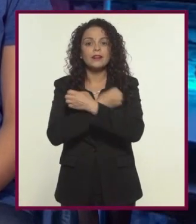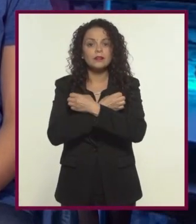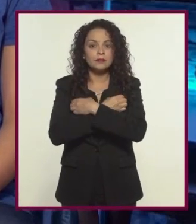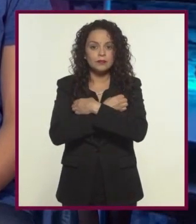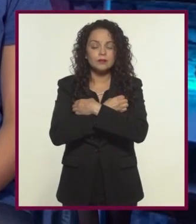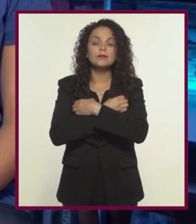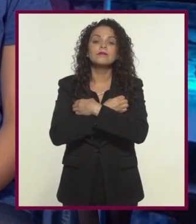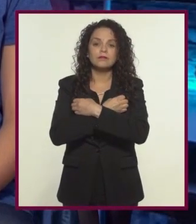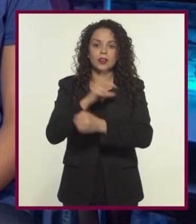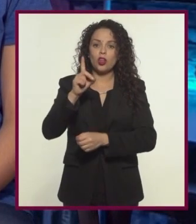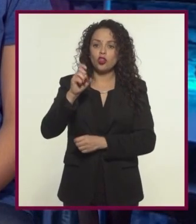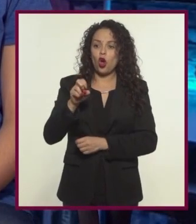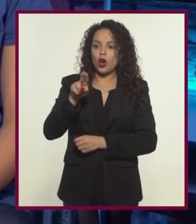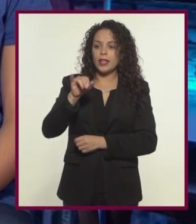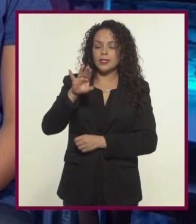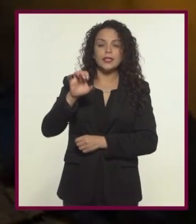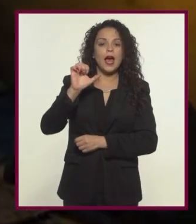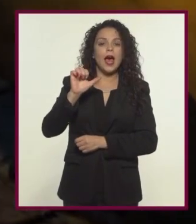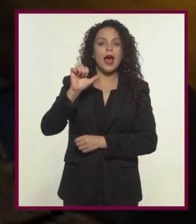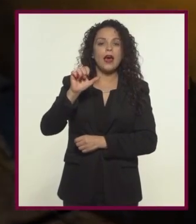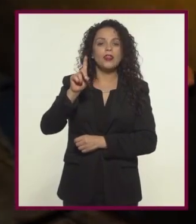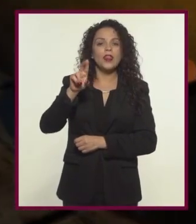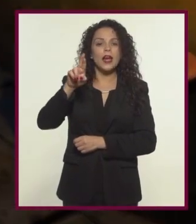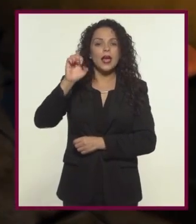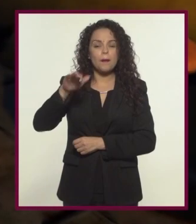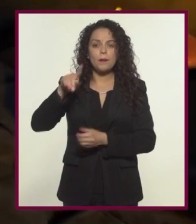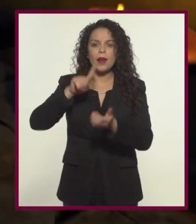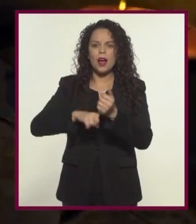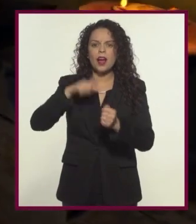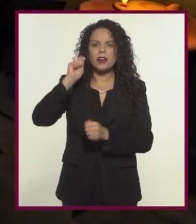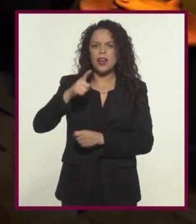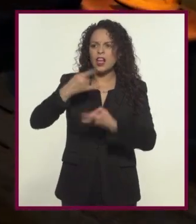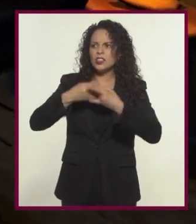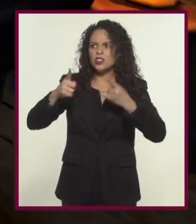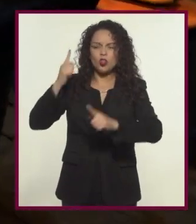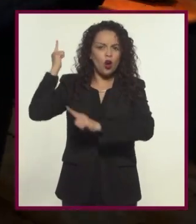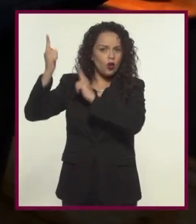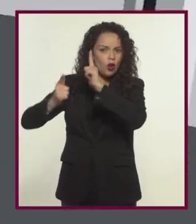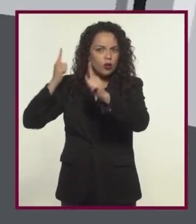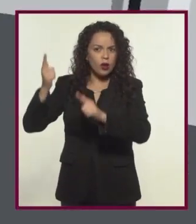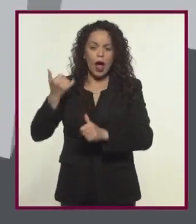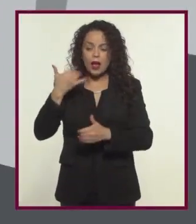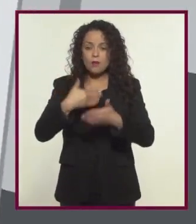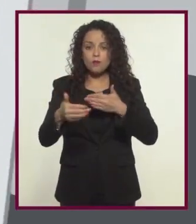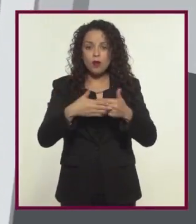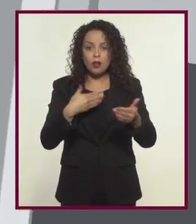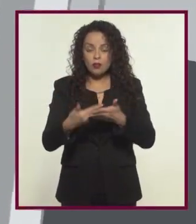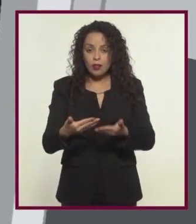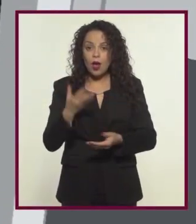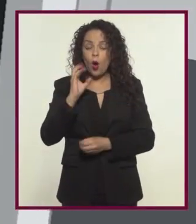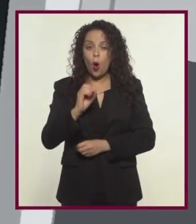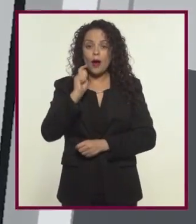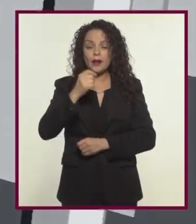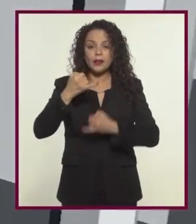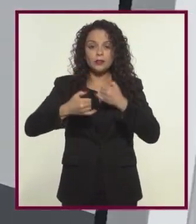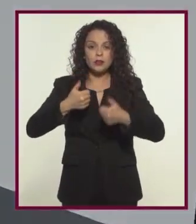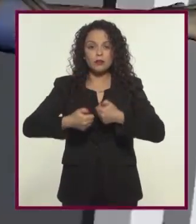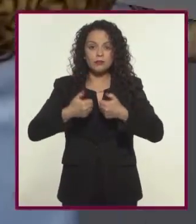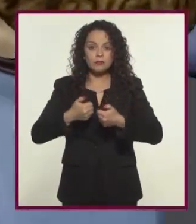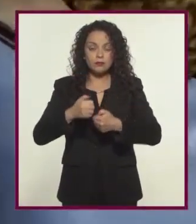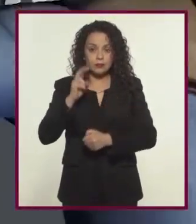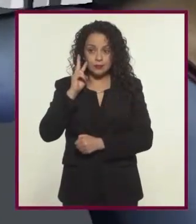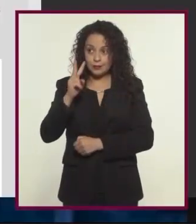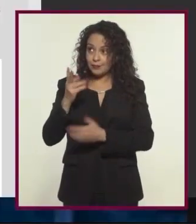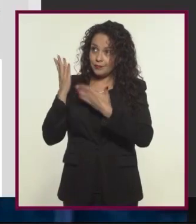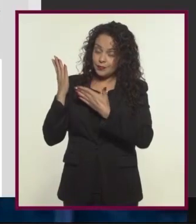carácter educativo es Dionisian Dream que enseña a los jóvenes la relación entre el drama griego y la narración del western moderno o el